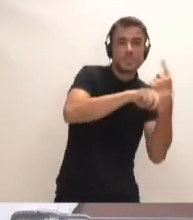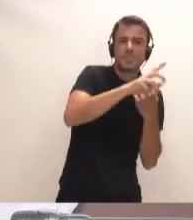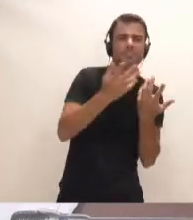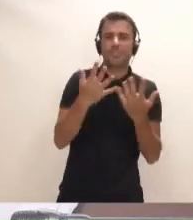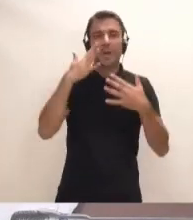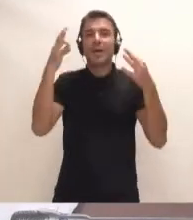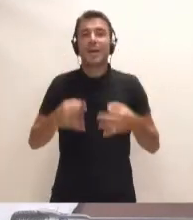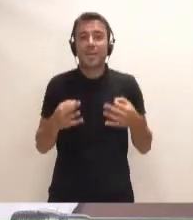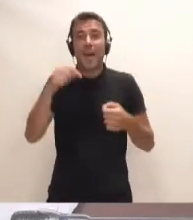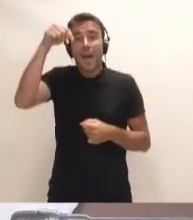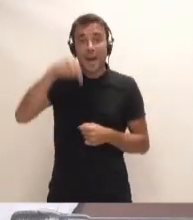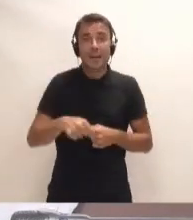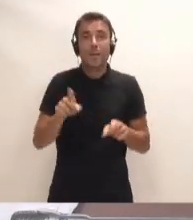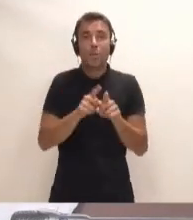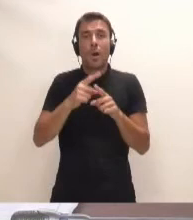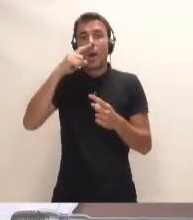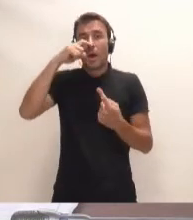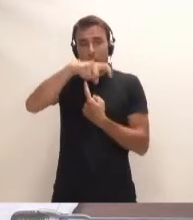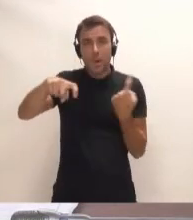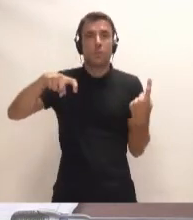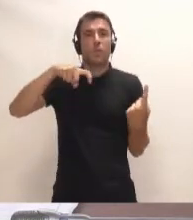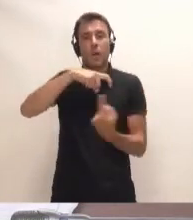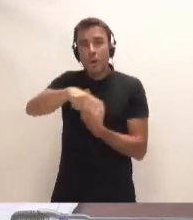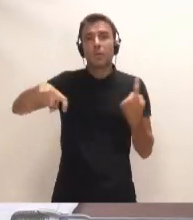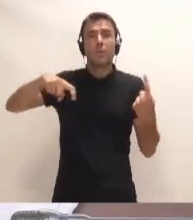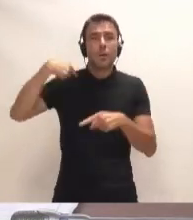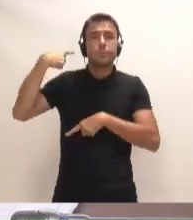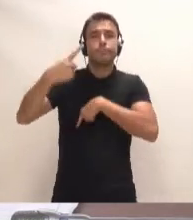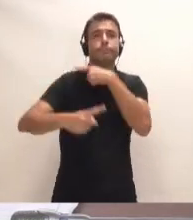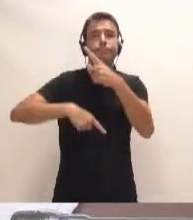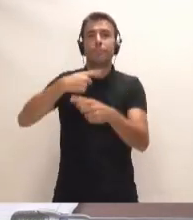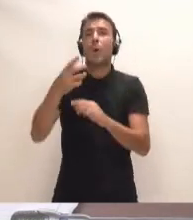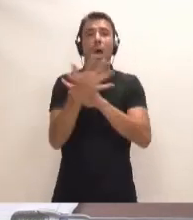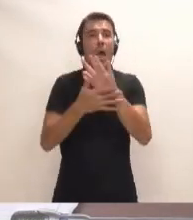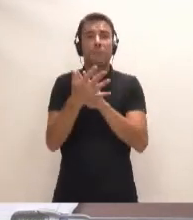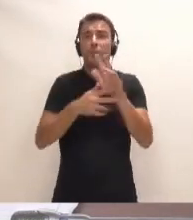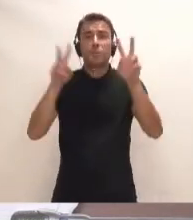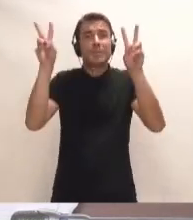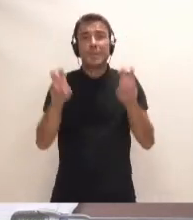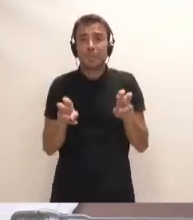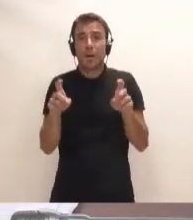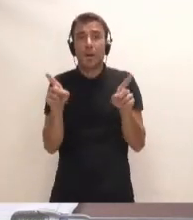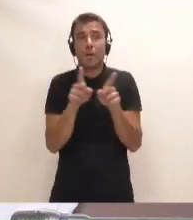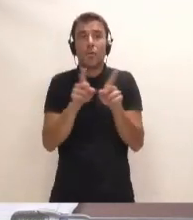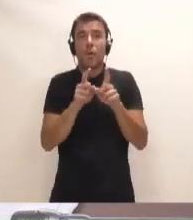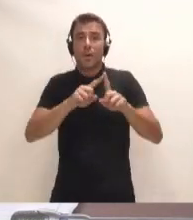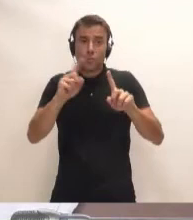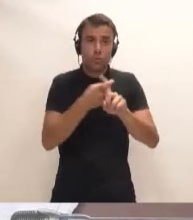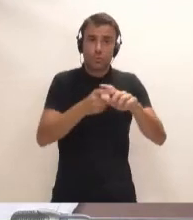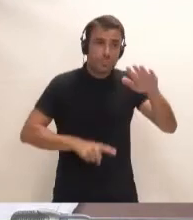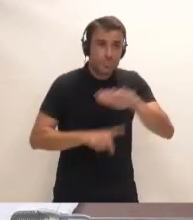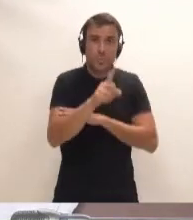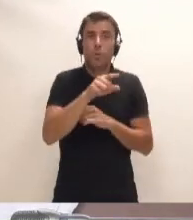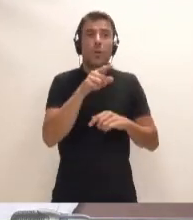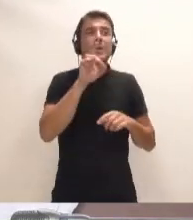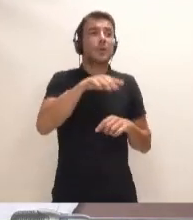realidad es que aquí van pasando los años y los años y los años, y seguimos hablando de cuestiones que no se acaban de desarrollar ni por uno ni por